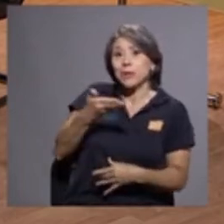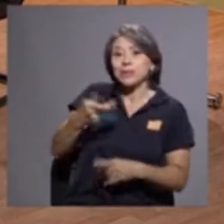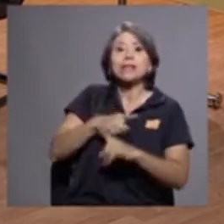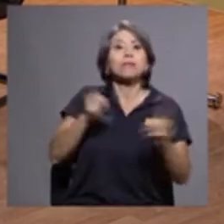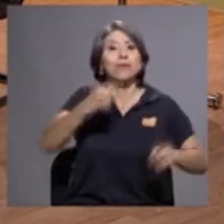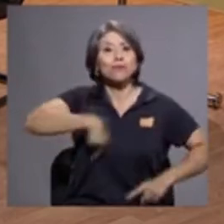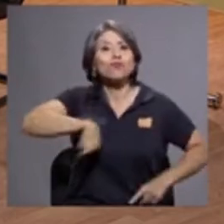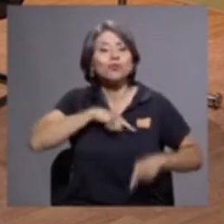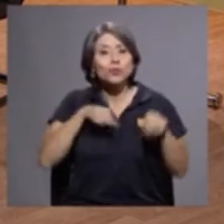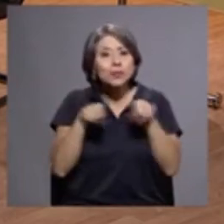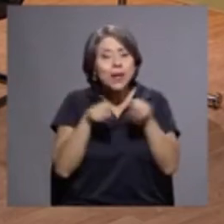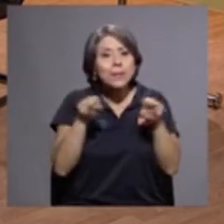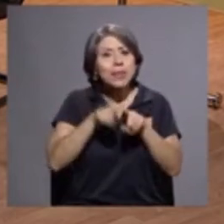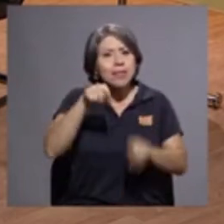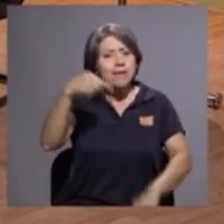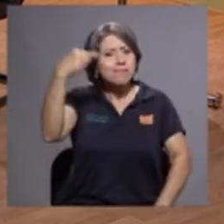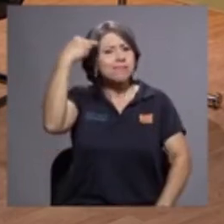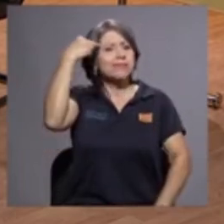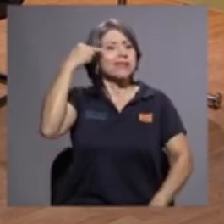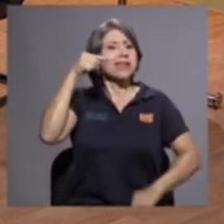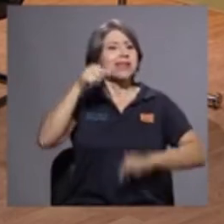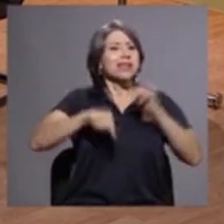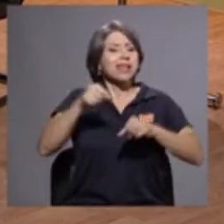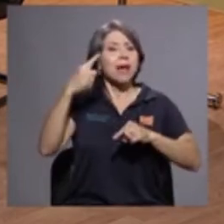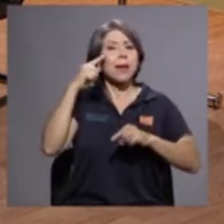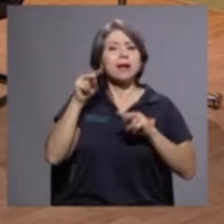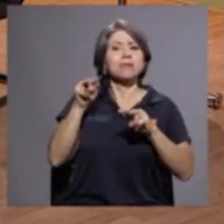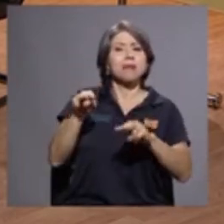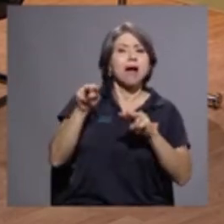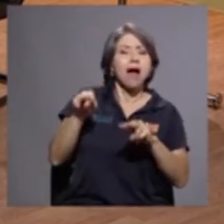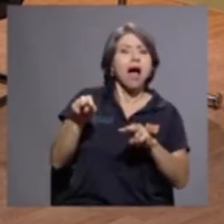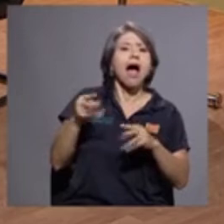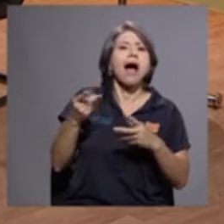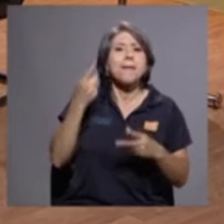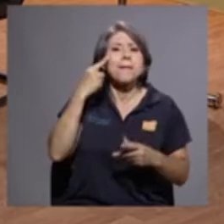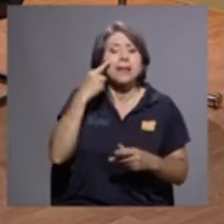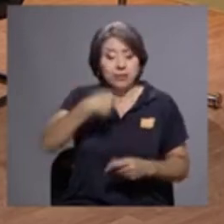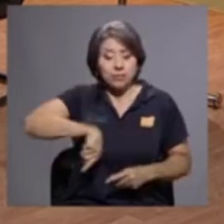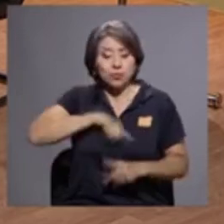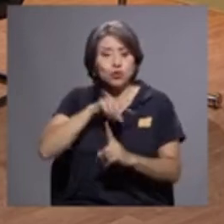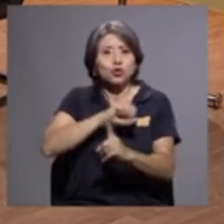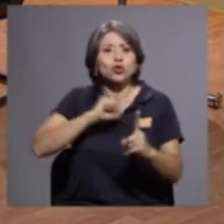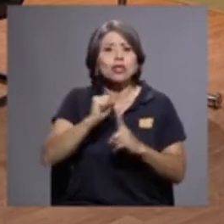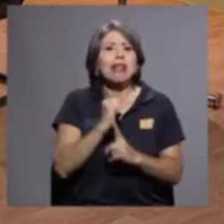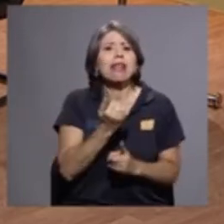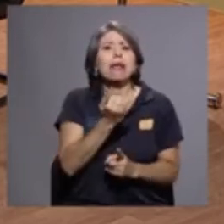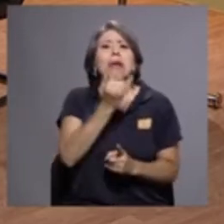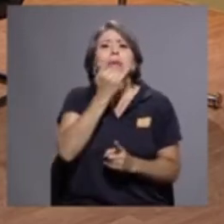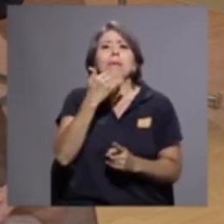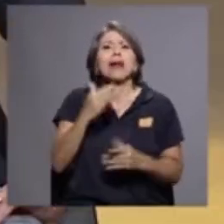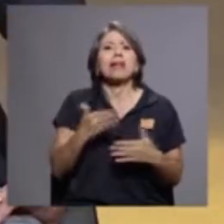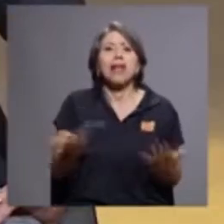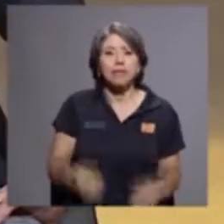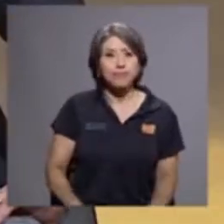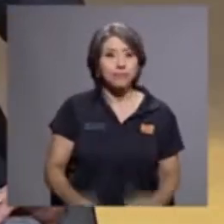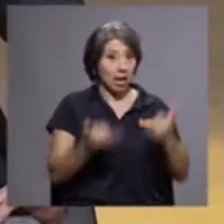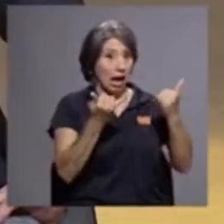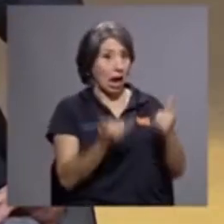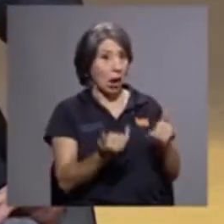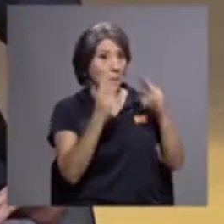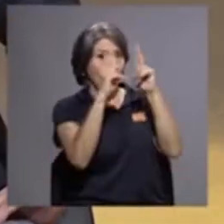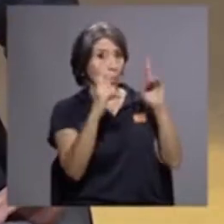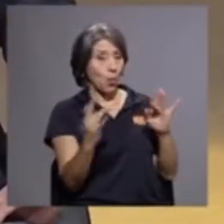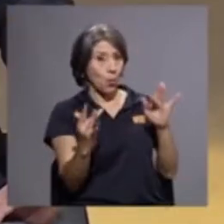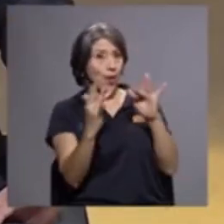que tener una mentalidad crítica para valorar que es lo que estamos haciendo mal como sociedad. Voy a ir a nuestras redes sociales, doña Isabel. Y